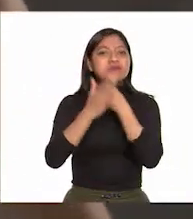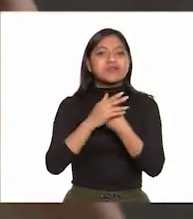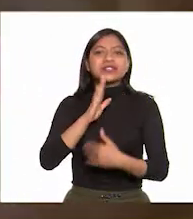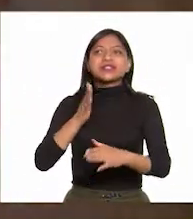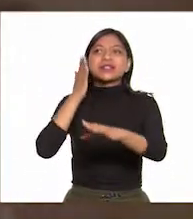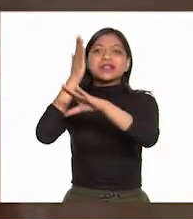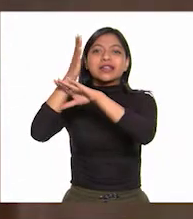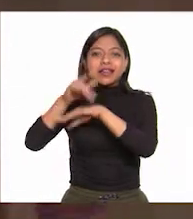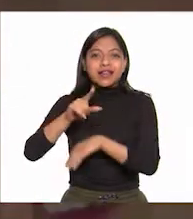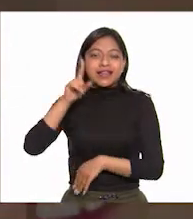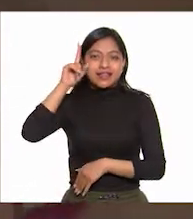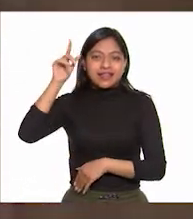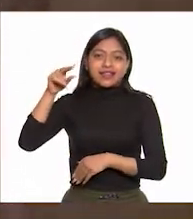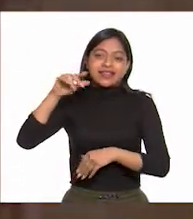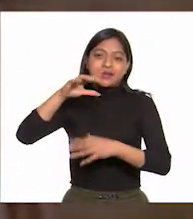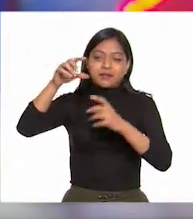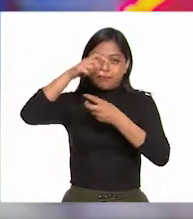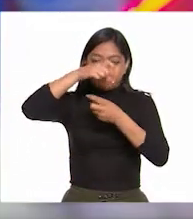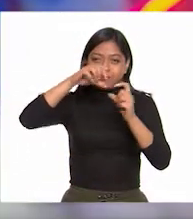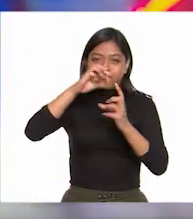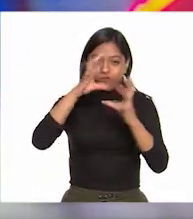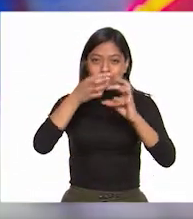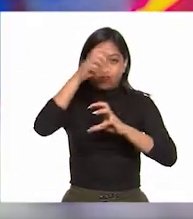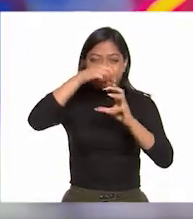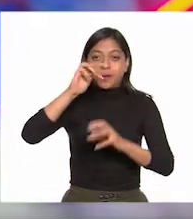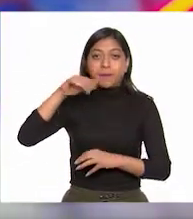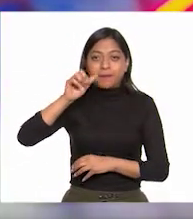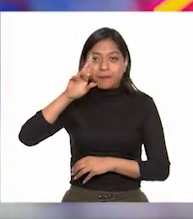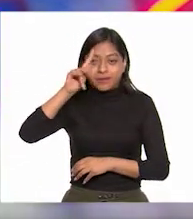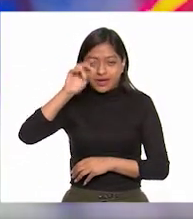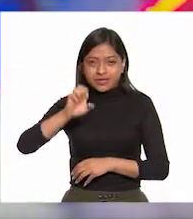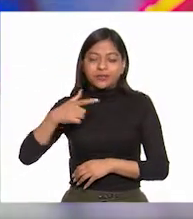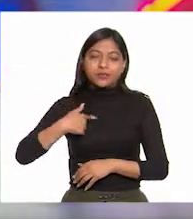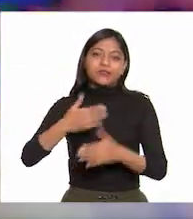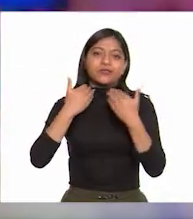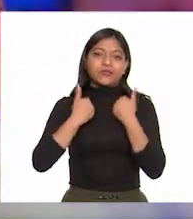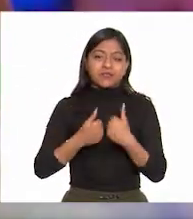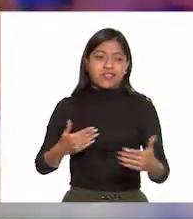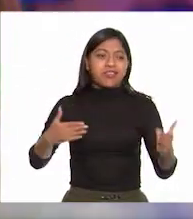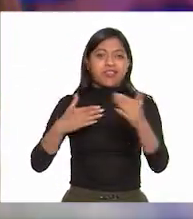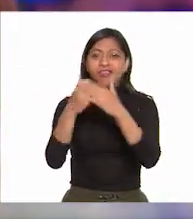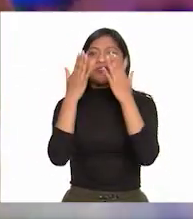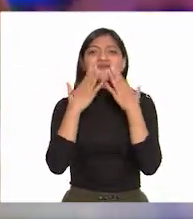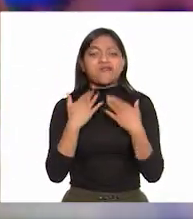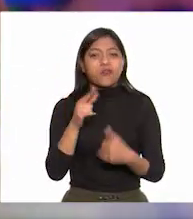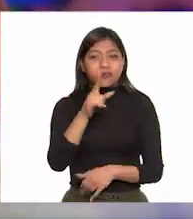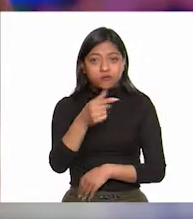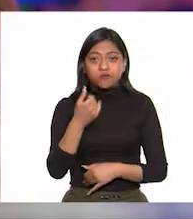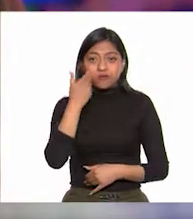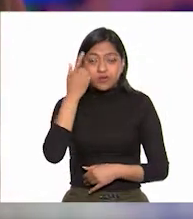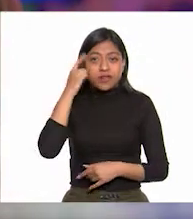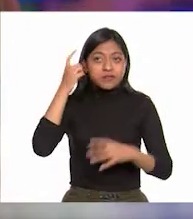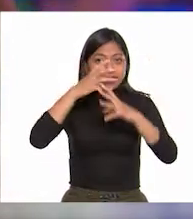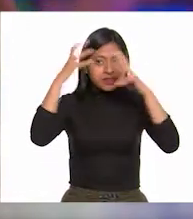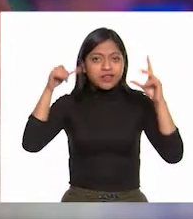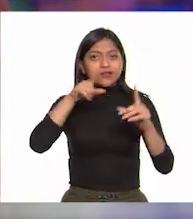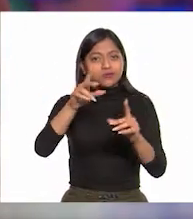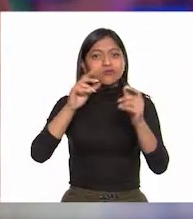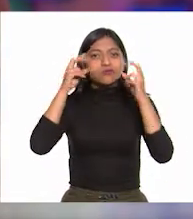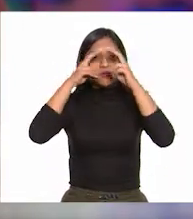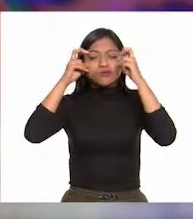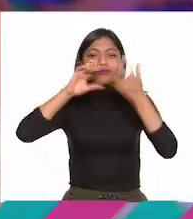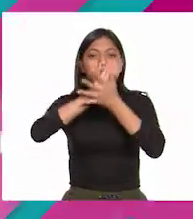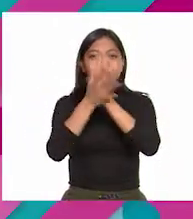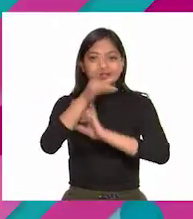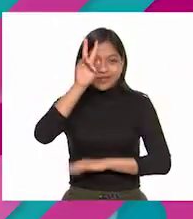misiones que llegarán hasta Marte. El universo me enseñó que no existen fronteras cuando se trata de abrir tu mente y alcanzar tu sueño.